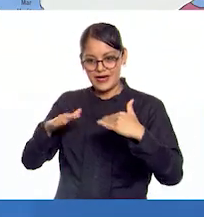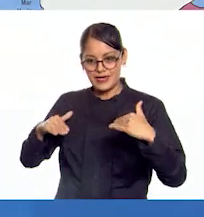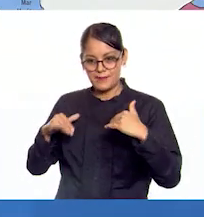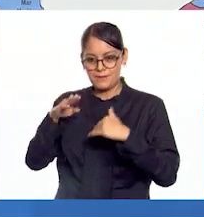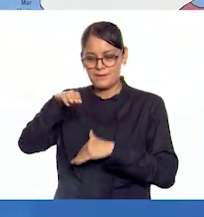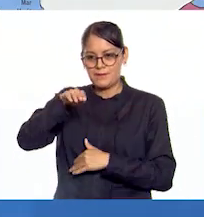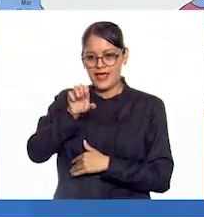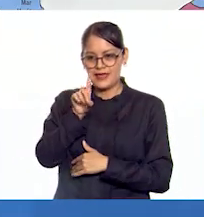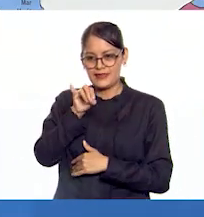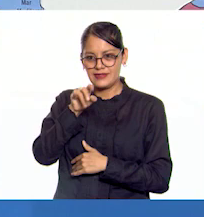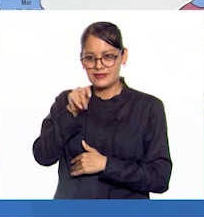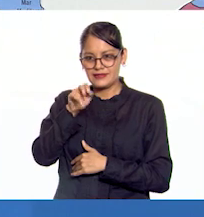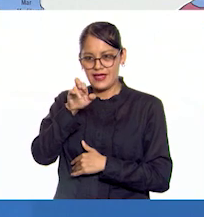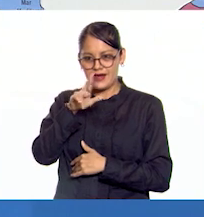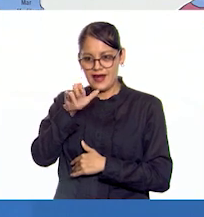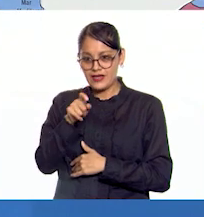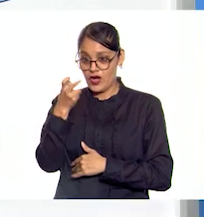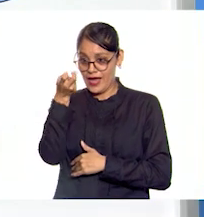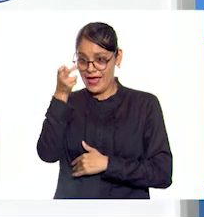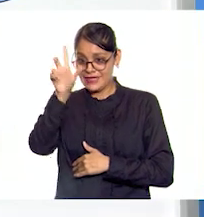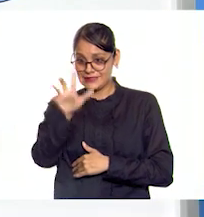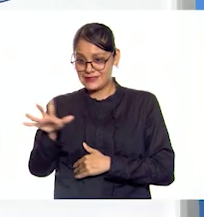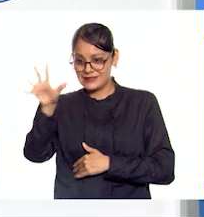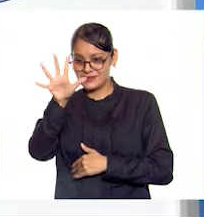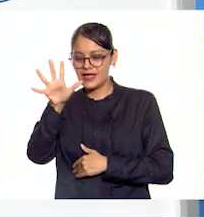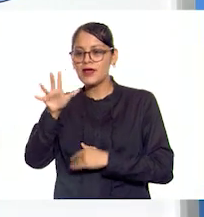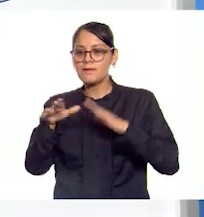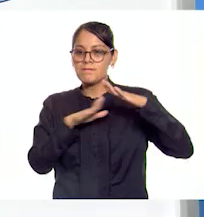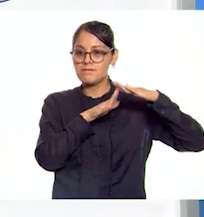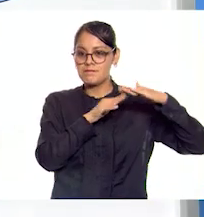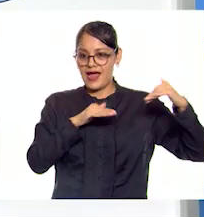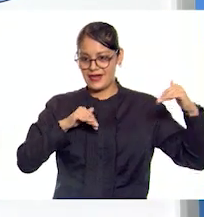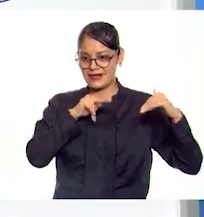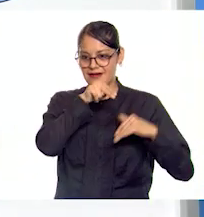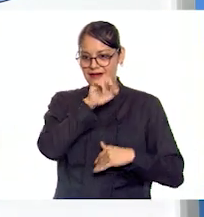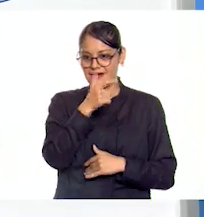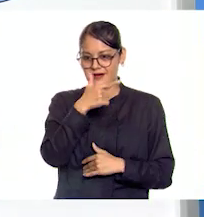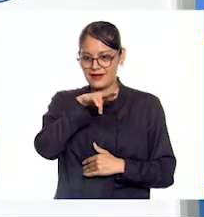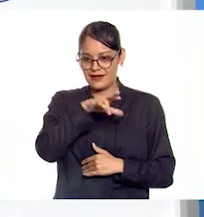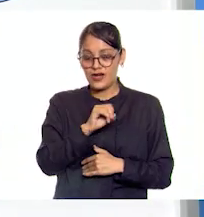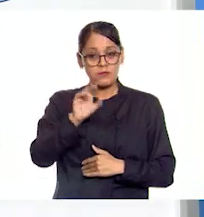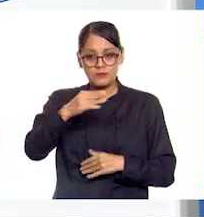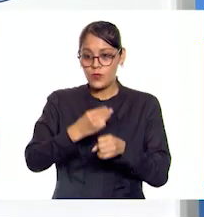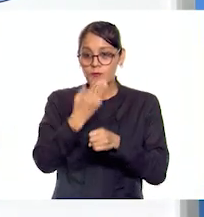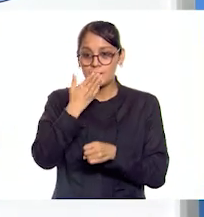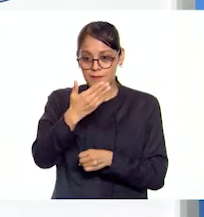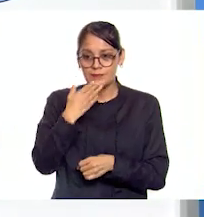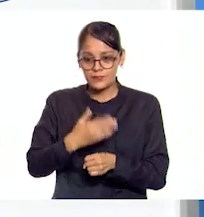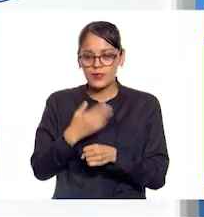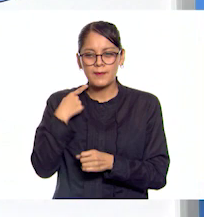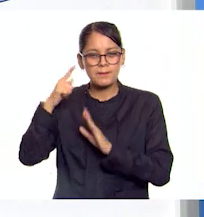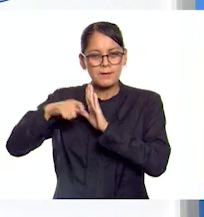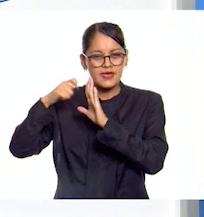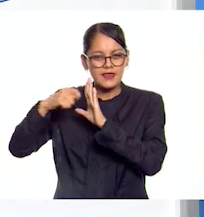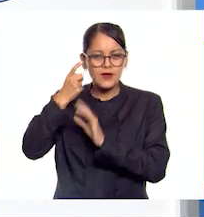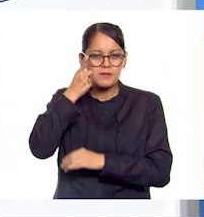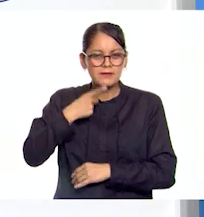y este es el Mar Mediterráneo y por el Mar Negro. Muy bien, muy bien. Por lo que vimos en el video,